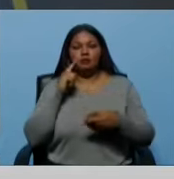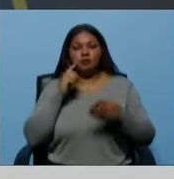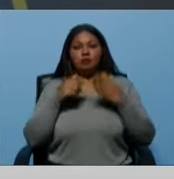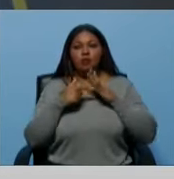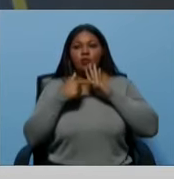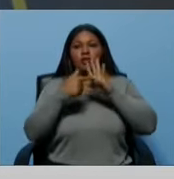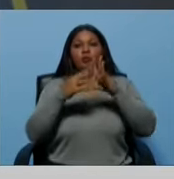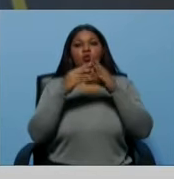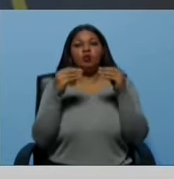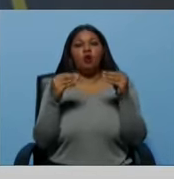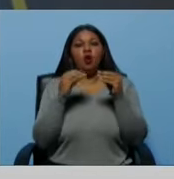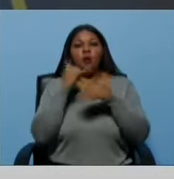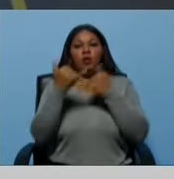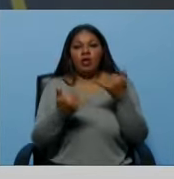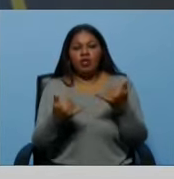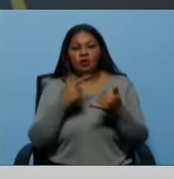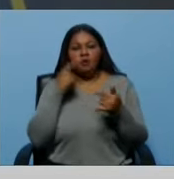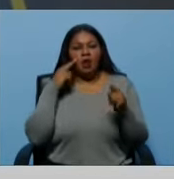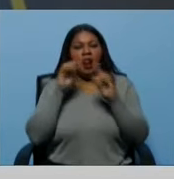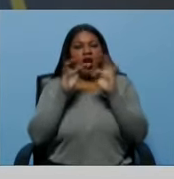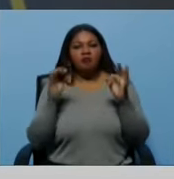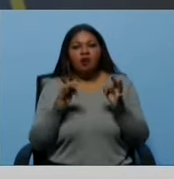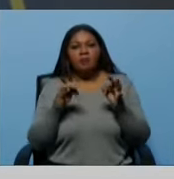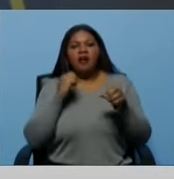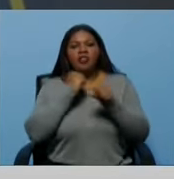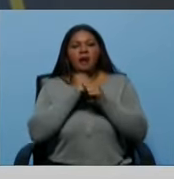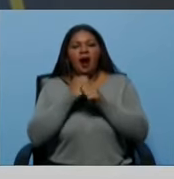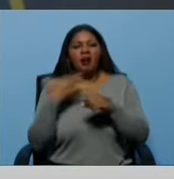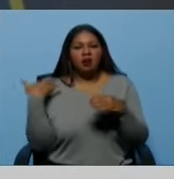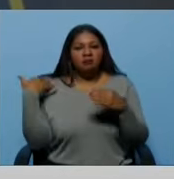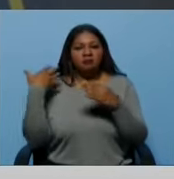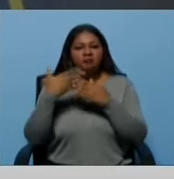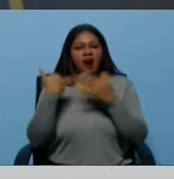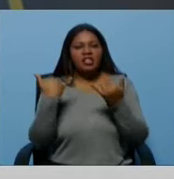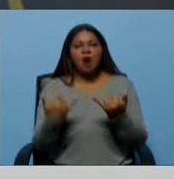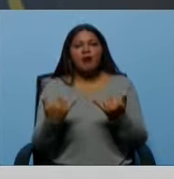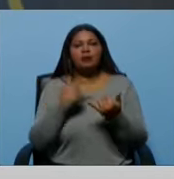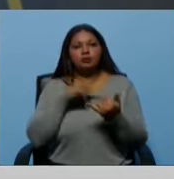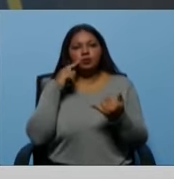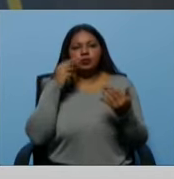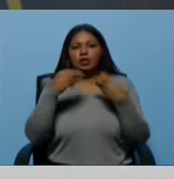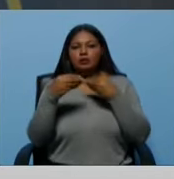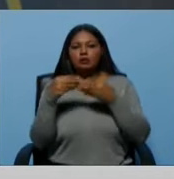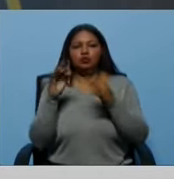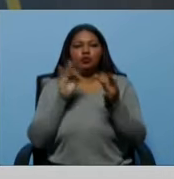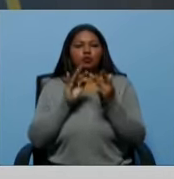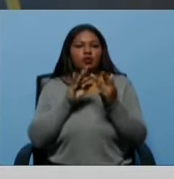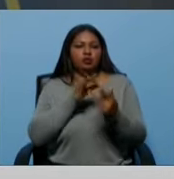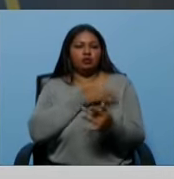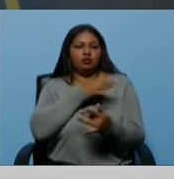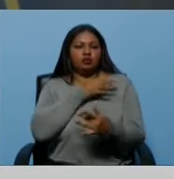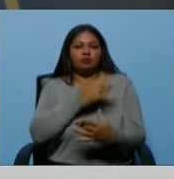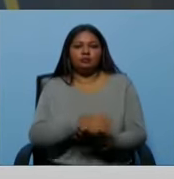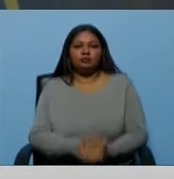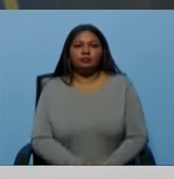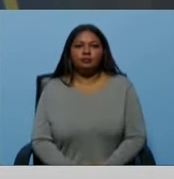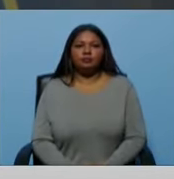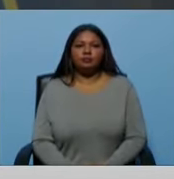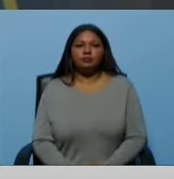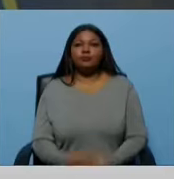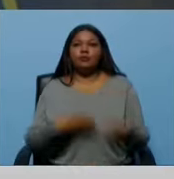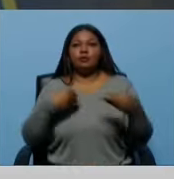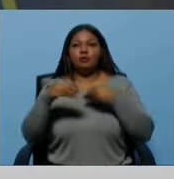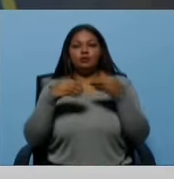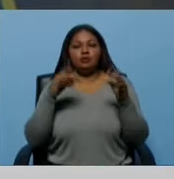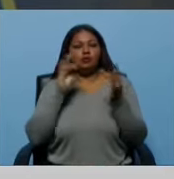esos proyectos que hemos venido trabajando en materia de ciberseguridad, de ciberdefensa y en materia de regulación de las redes sociales. La regulación de las redes